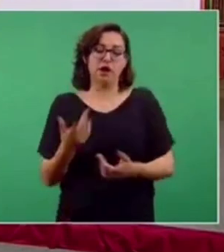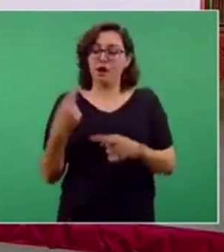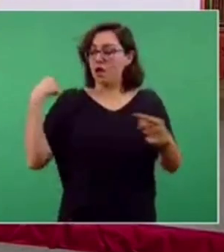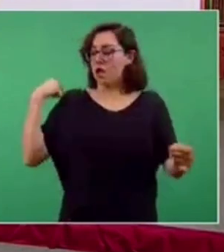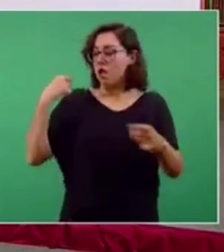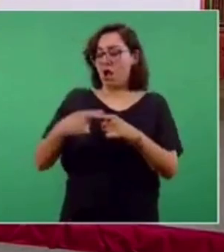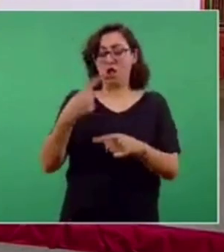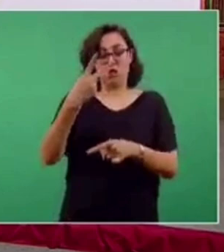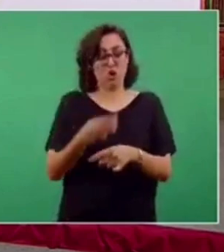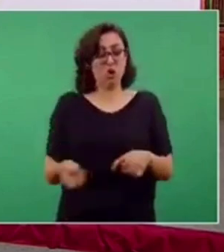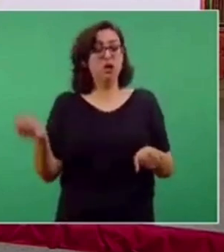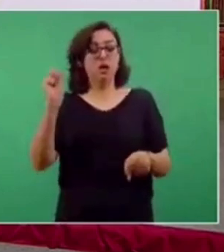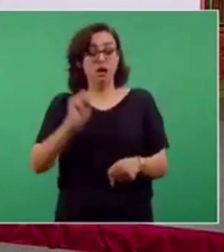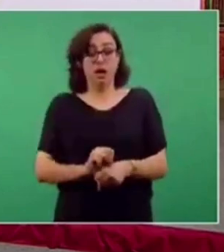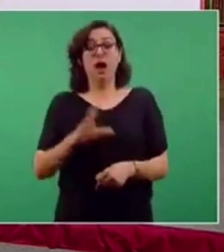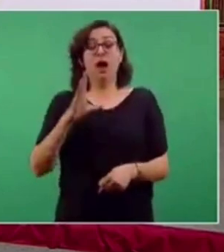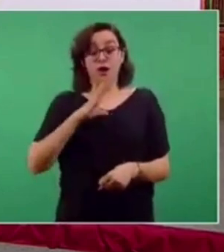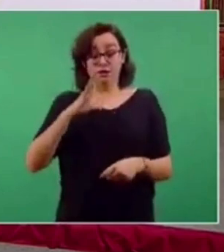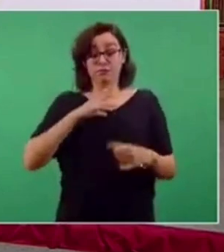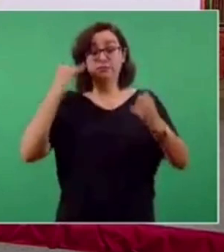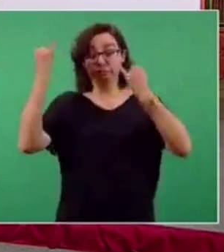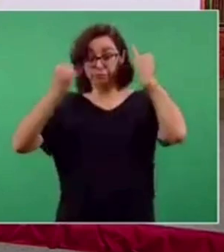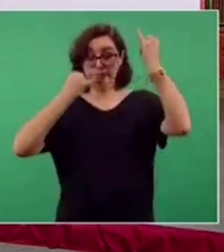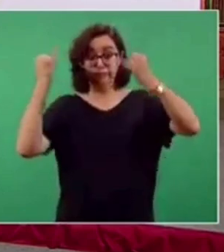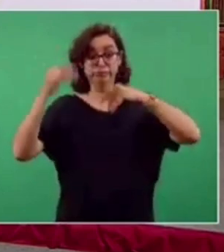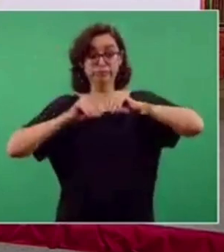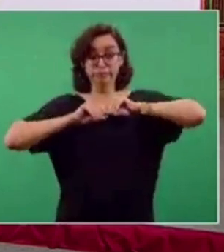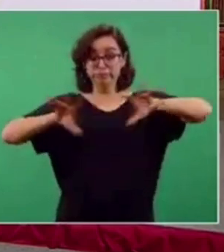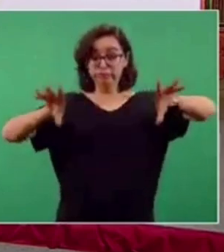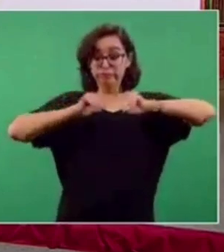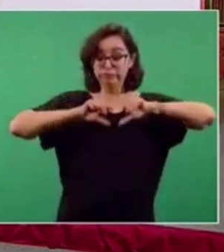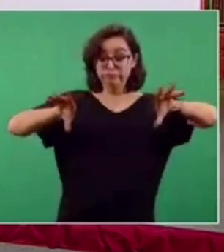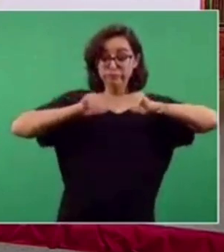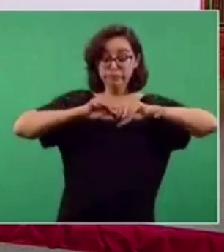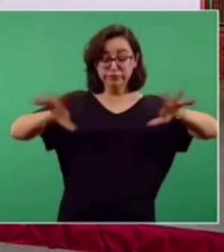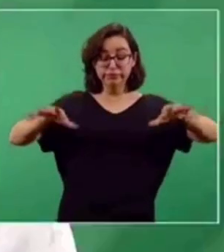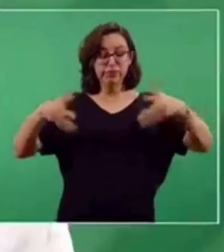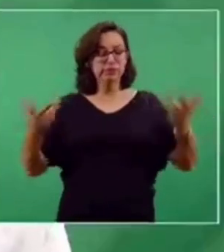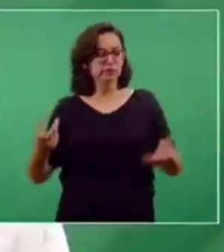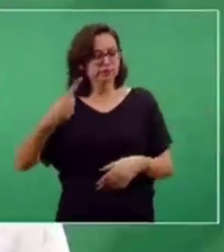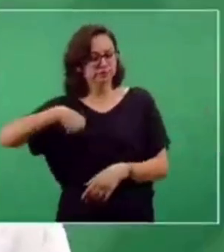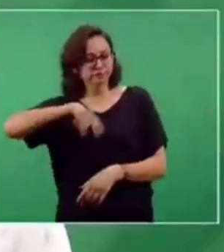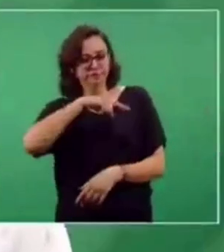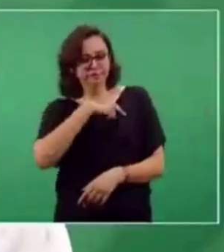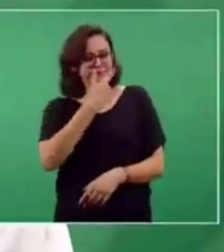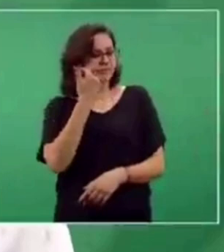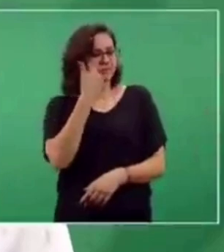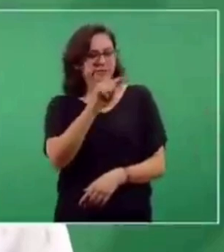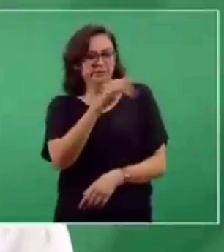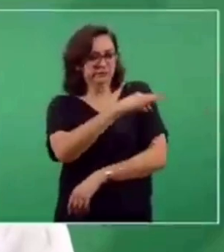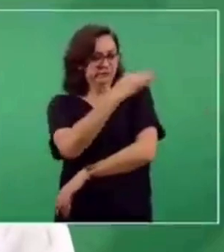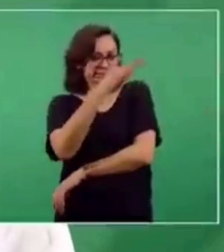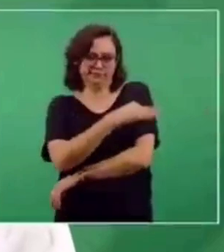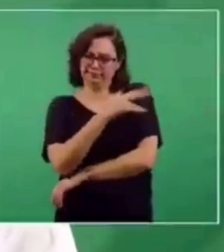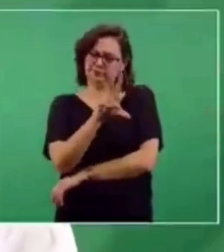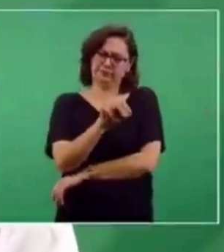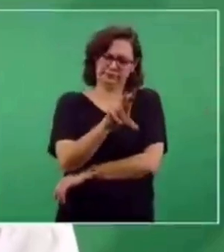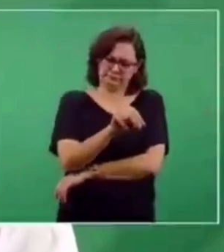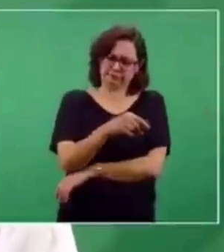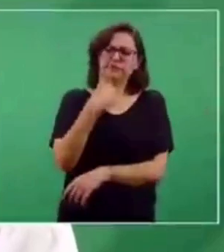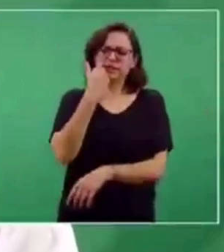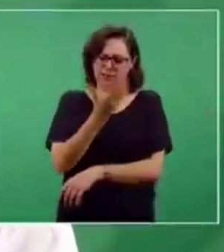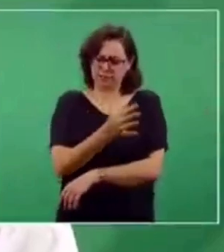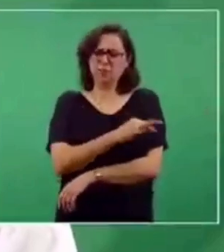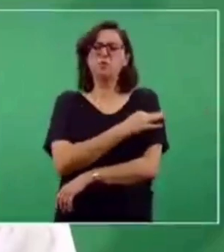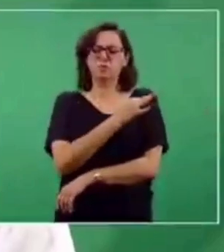semanas ha surgido esta idea inadecuada de que no queremos vacunarles, no se trata de eso. El